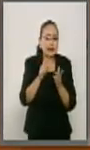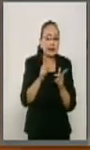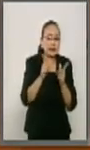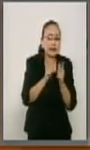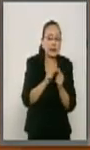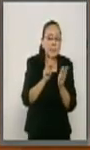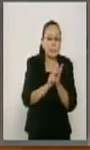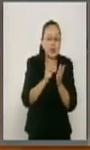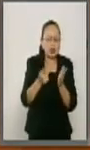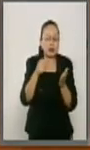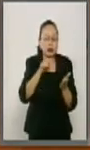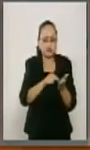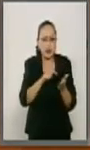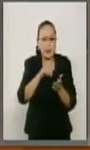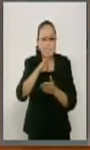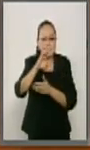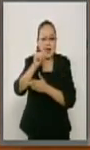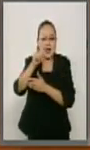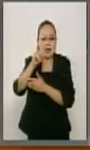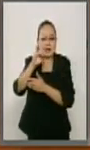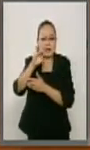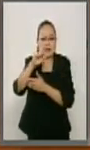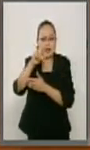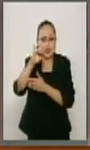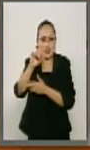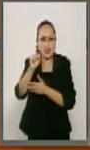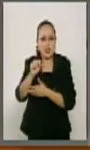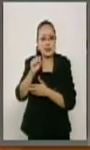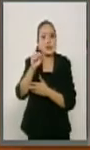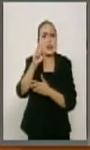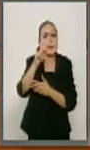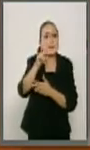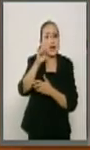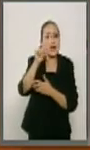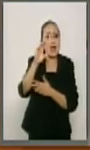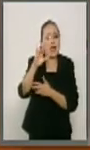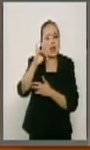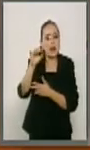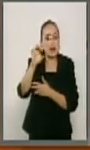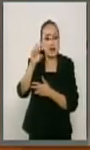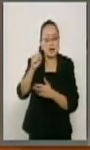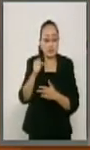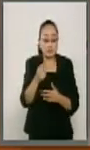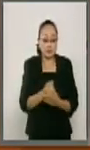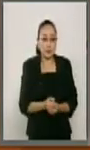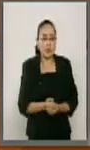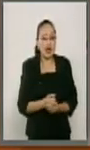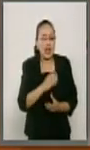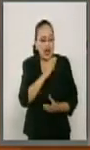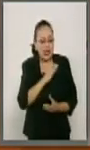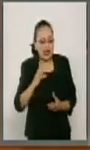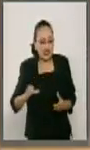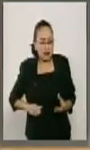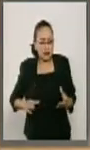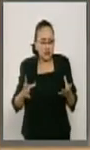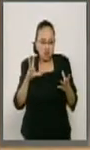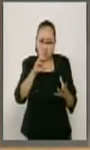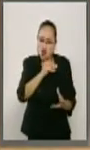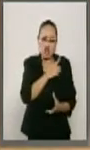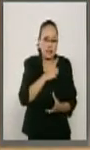Beatriz Pagés. Dice, así como las ternas no deben ser producto de cuotas ni cuates,